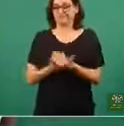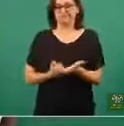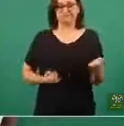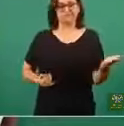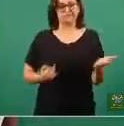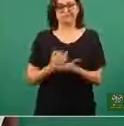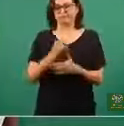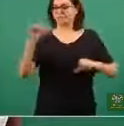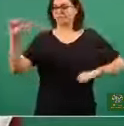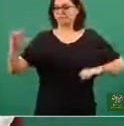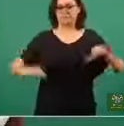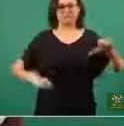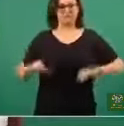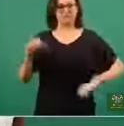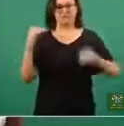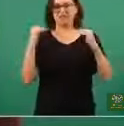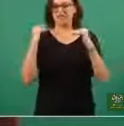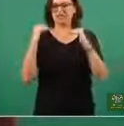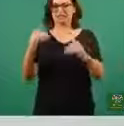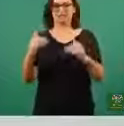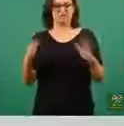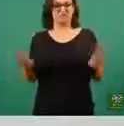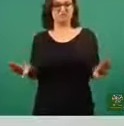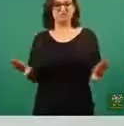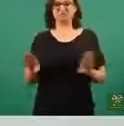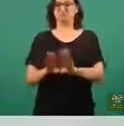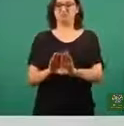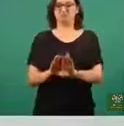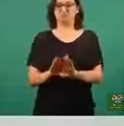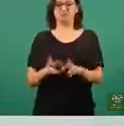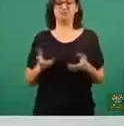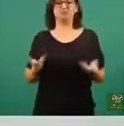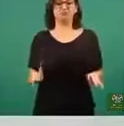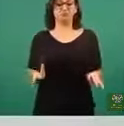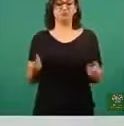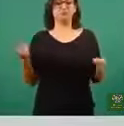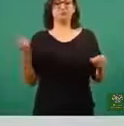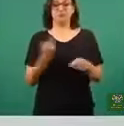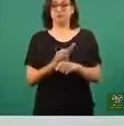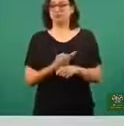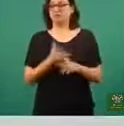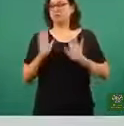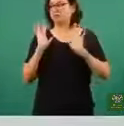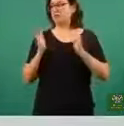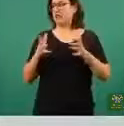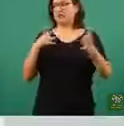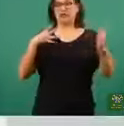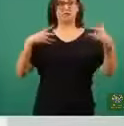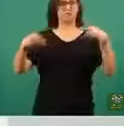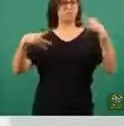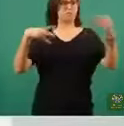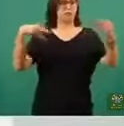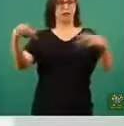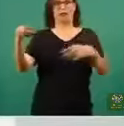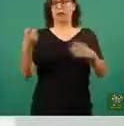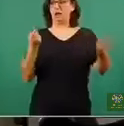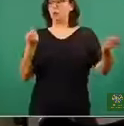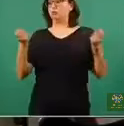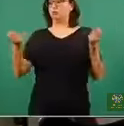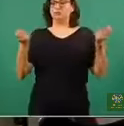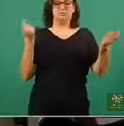más restrictivas y todavía en un marco o en un medio en donde ya tienen un brote epidémico y muchas veces es más difícil